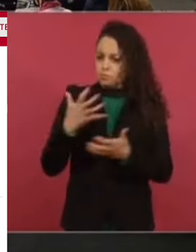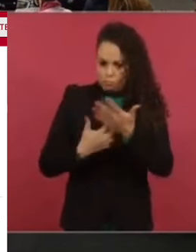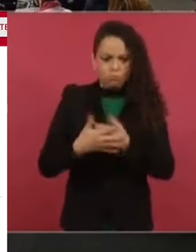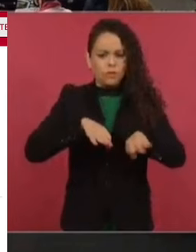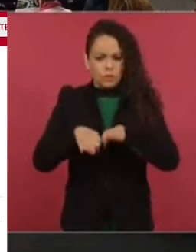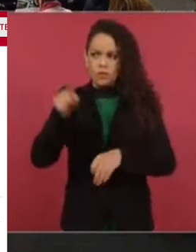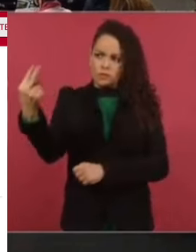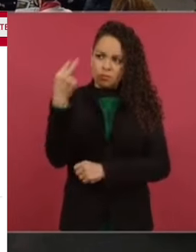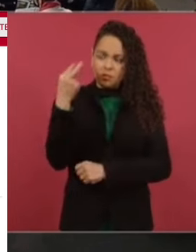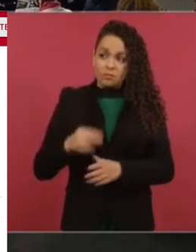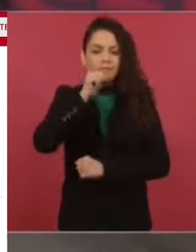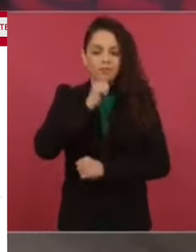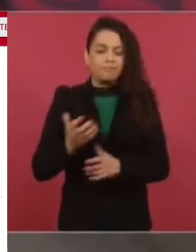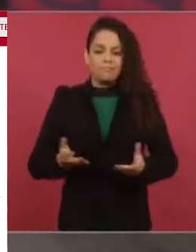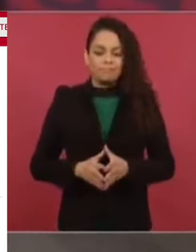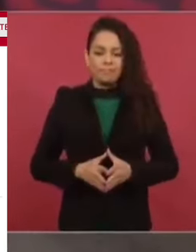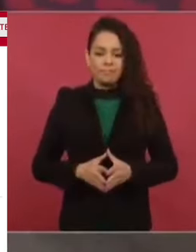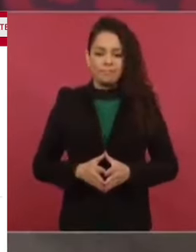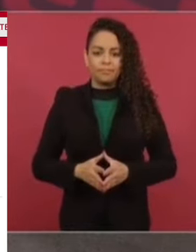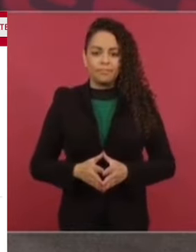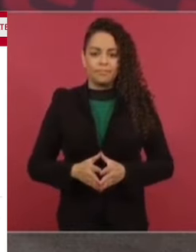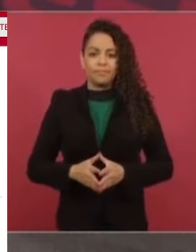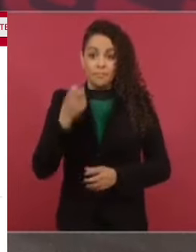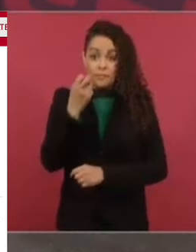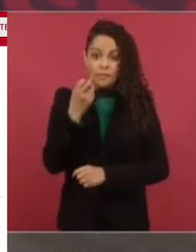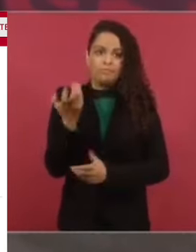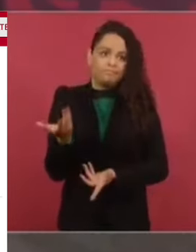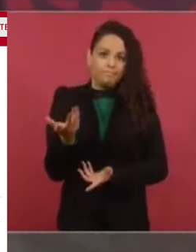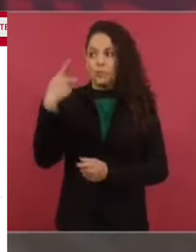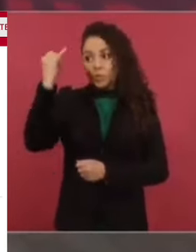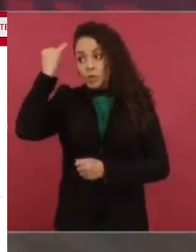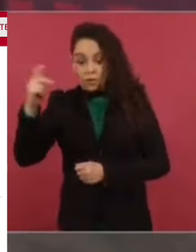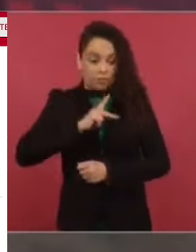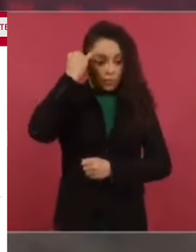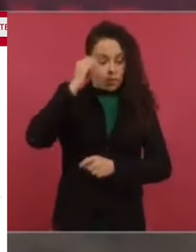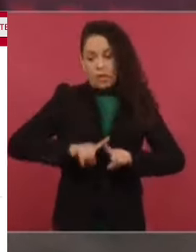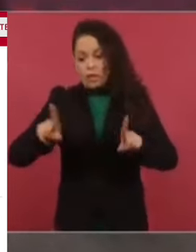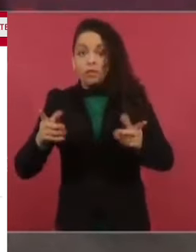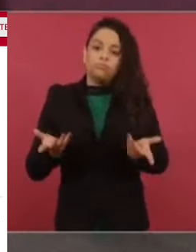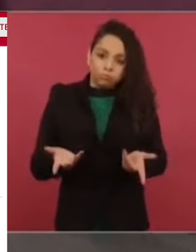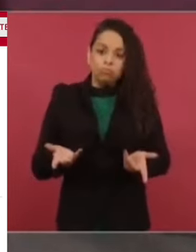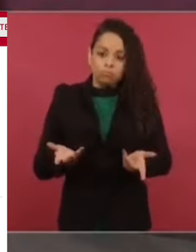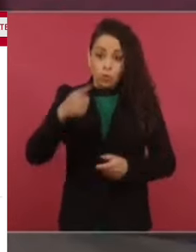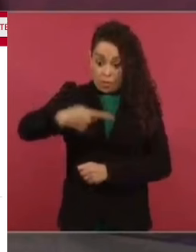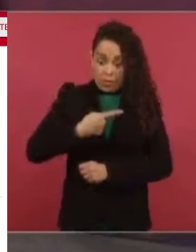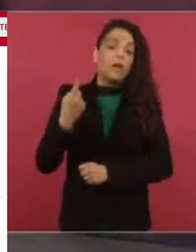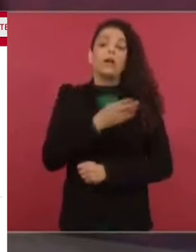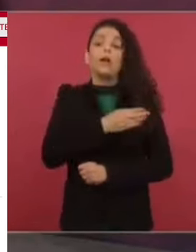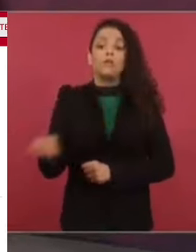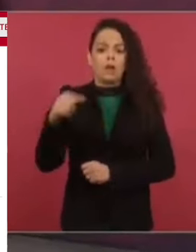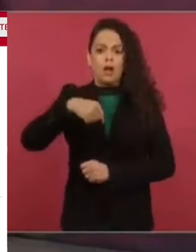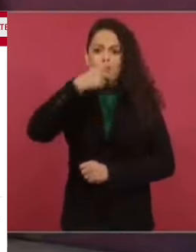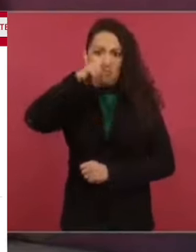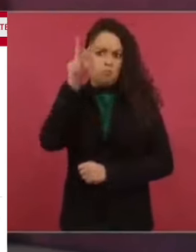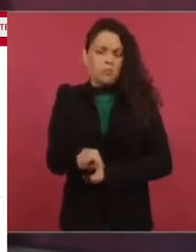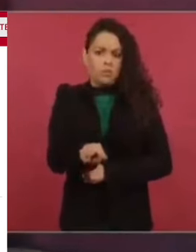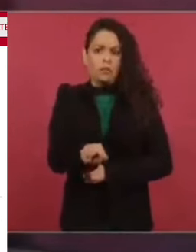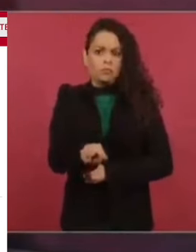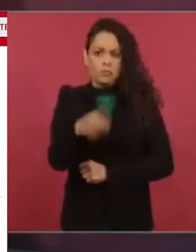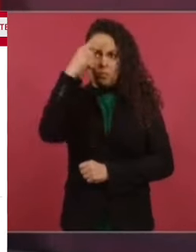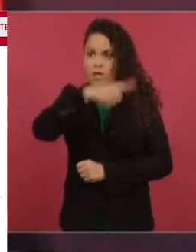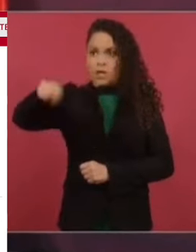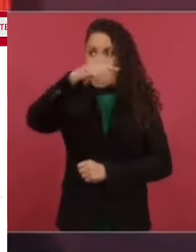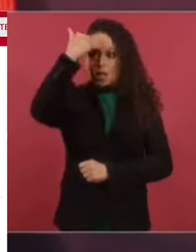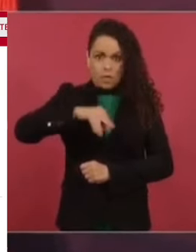aún siendo de izquierda. Entonces, tenemos esas diferencias. Qué bueno que me preguntas para aclararlo. También,